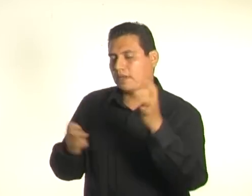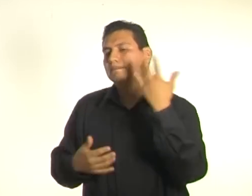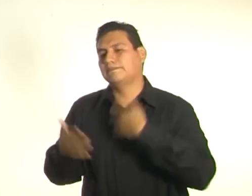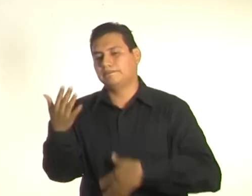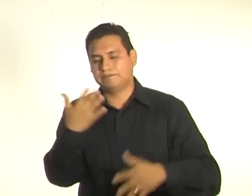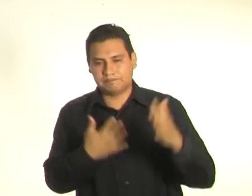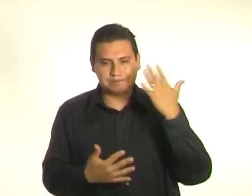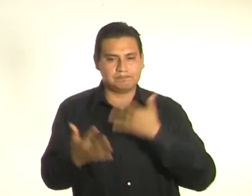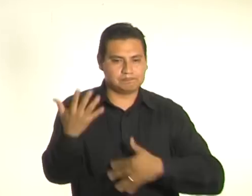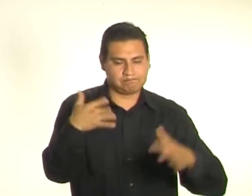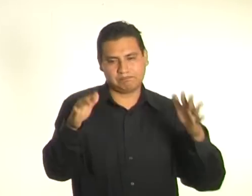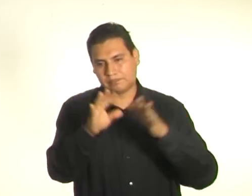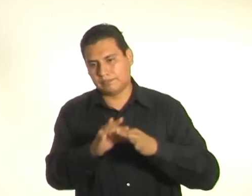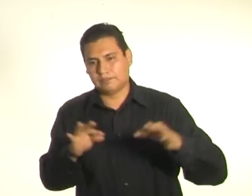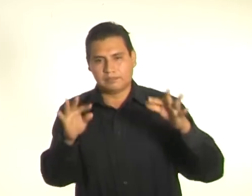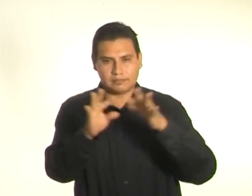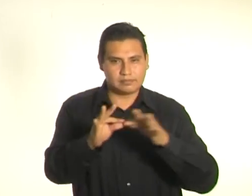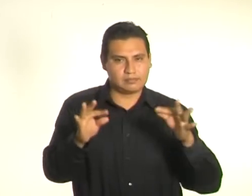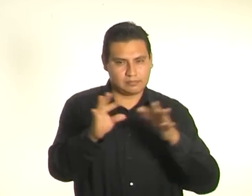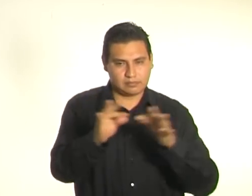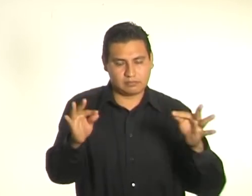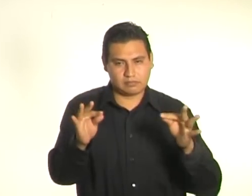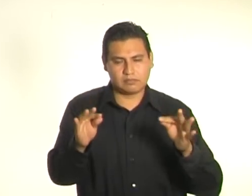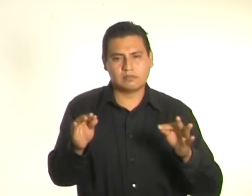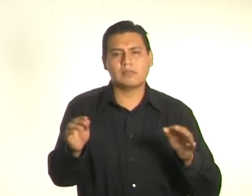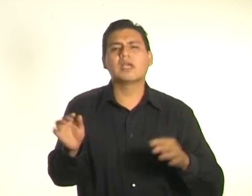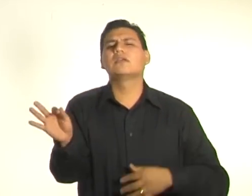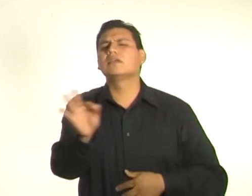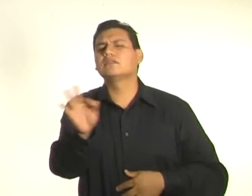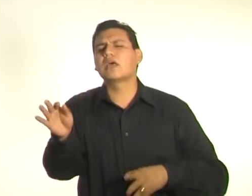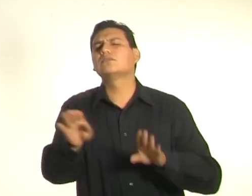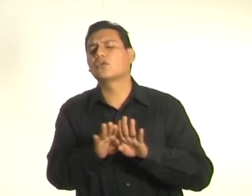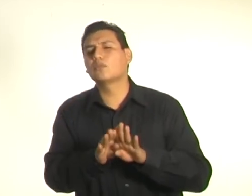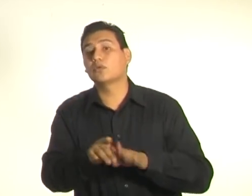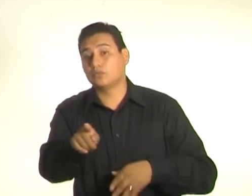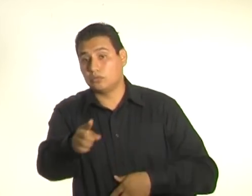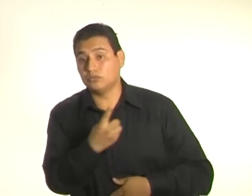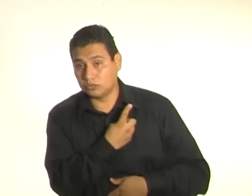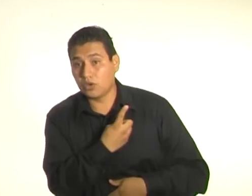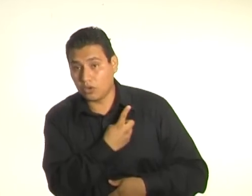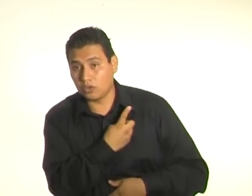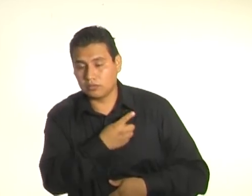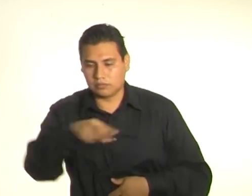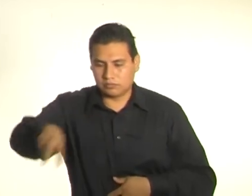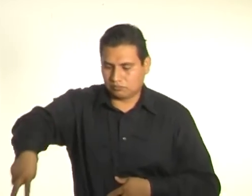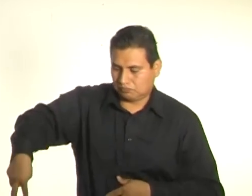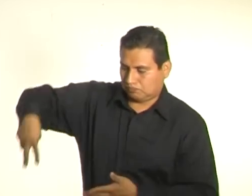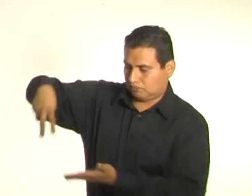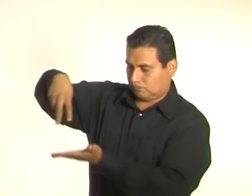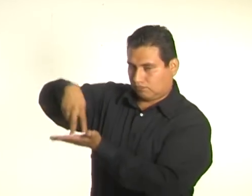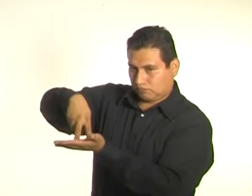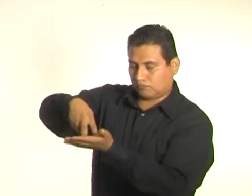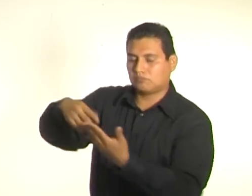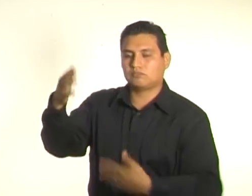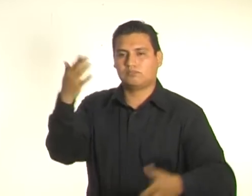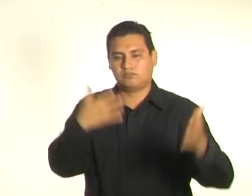hacerla nosotros de manera individual, una sola persona, es importante que tengamos ya en